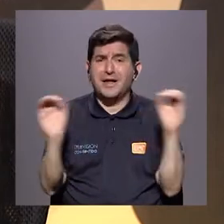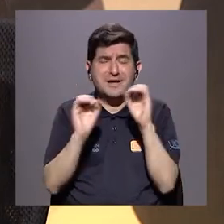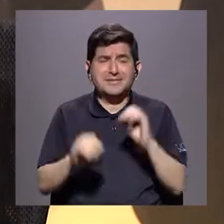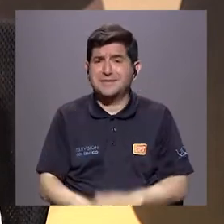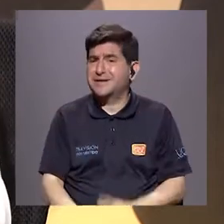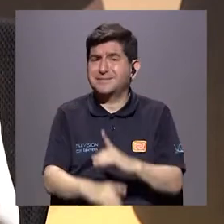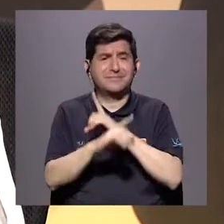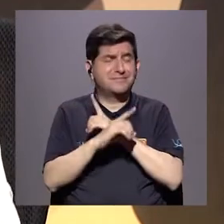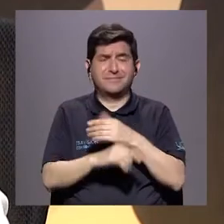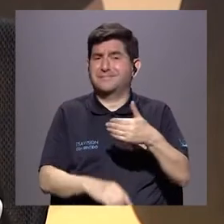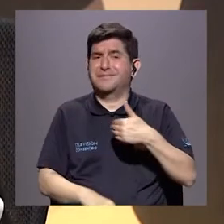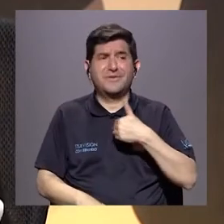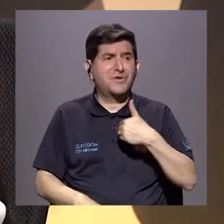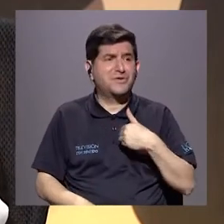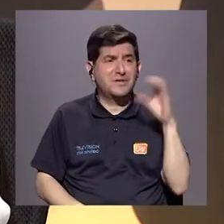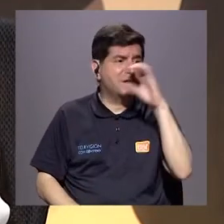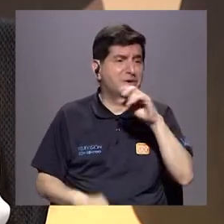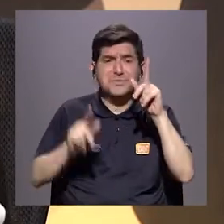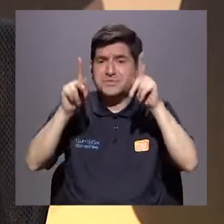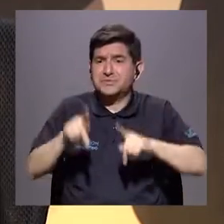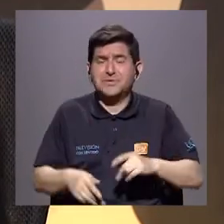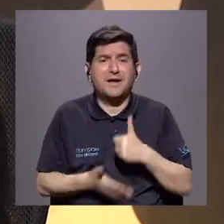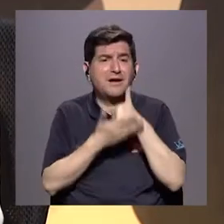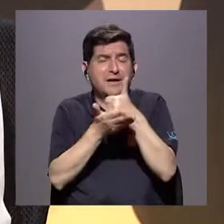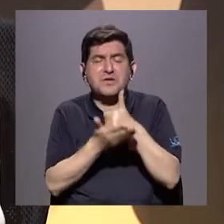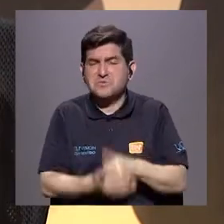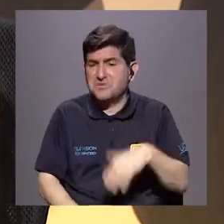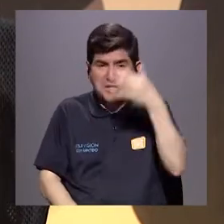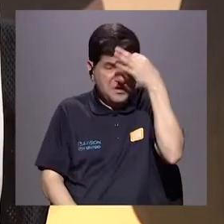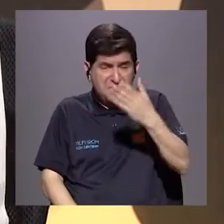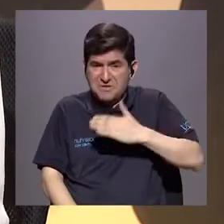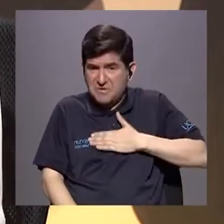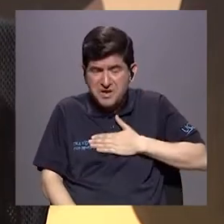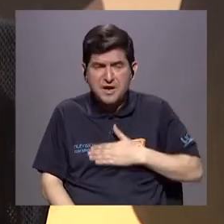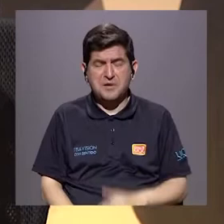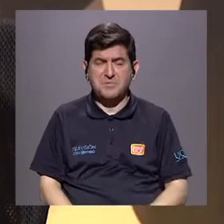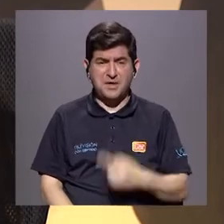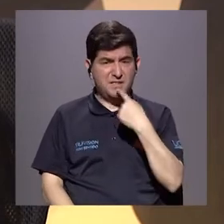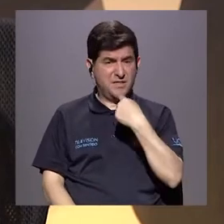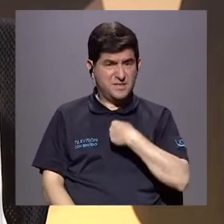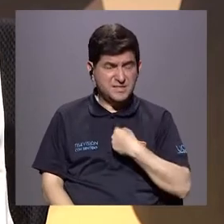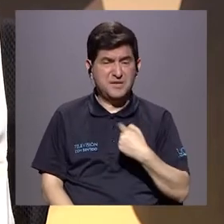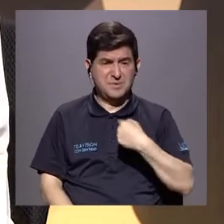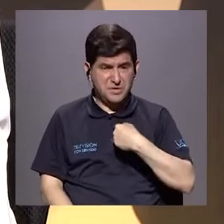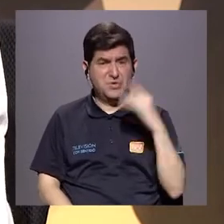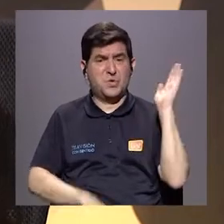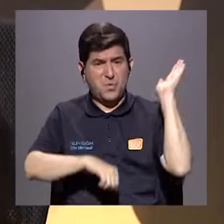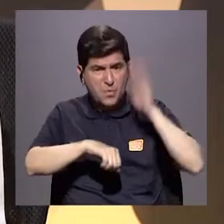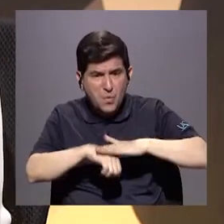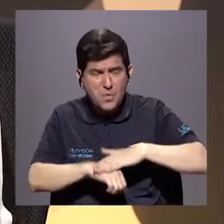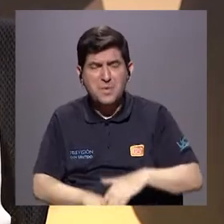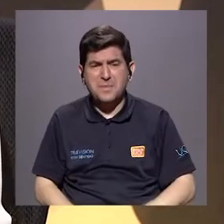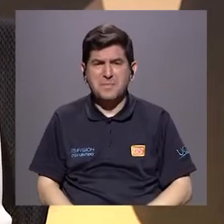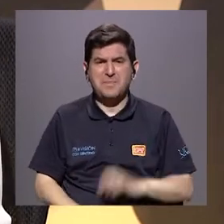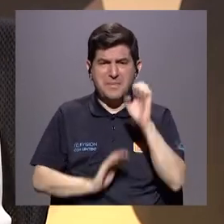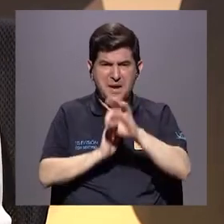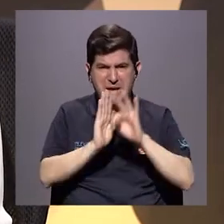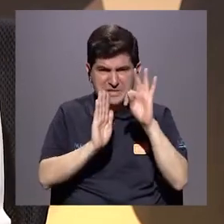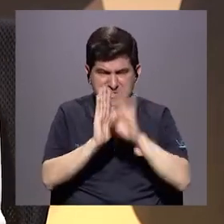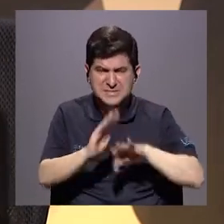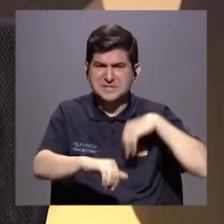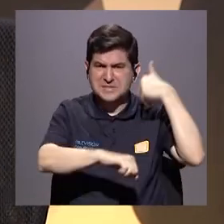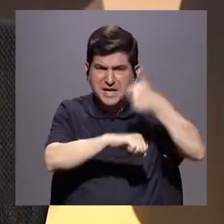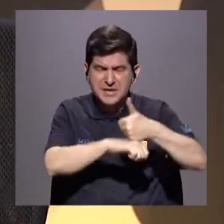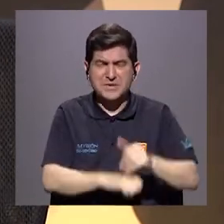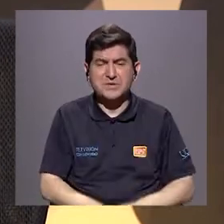porque siente que no tiene a quién recurrir, porque no le van a creer, lo van a culpabilizar, lo van a estigmatizar, van a reaccionar con shock,